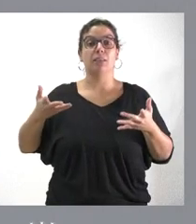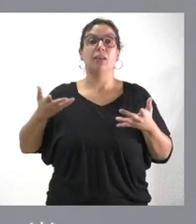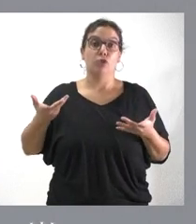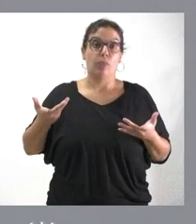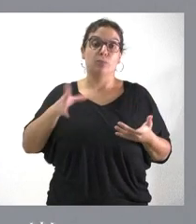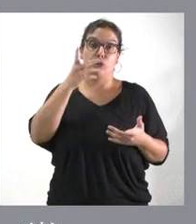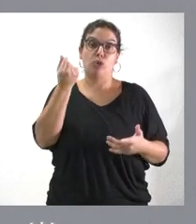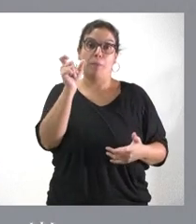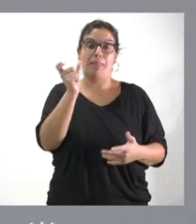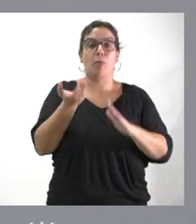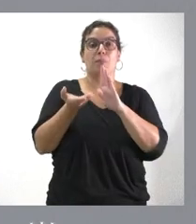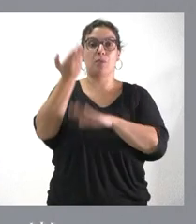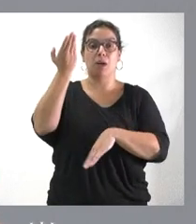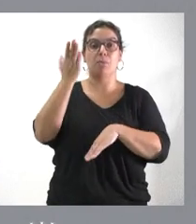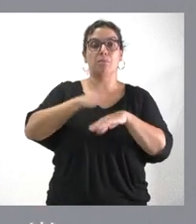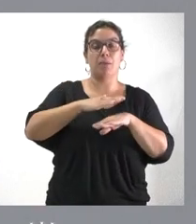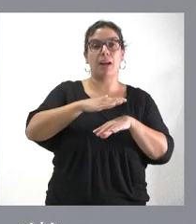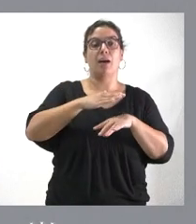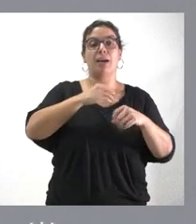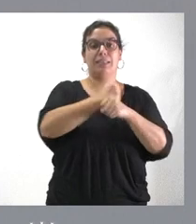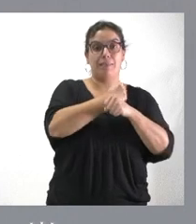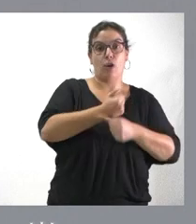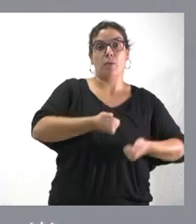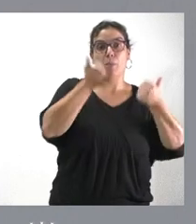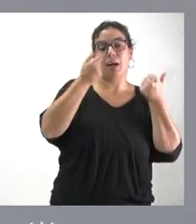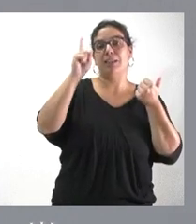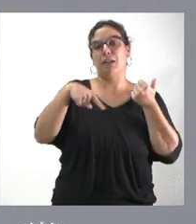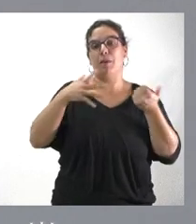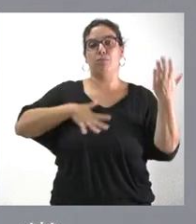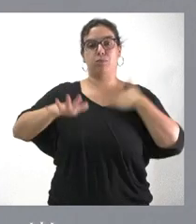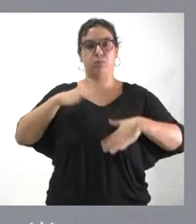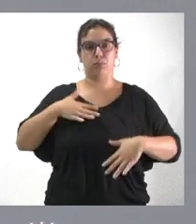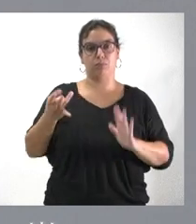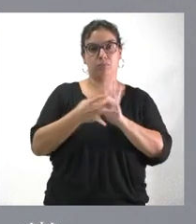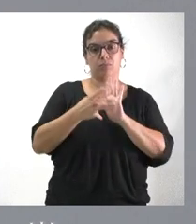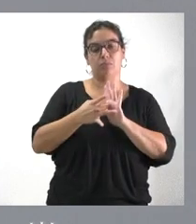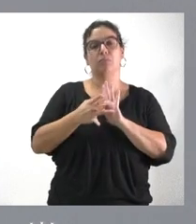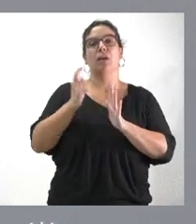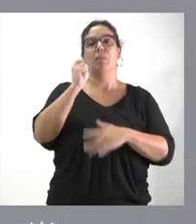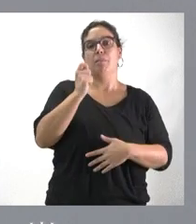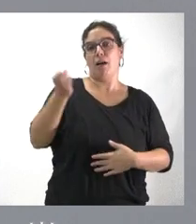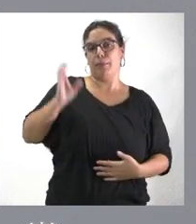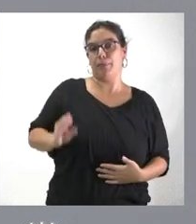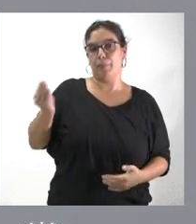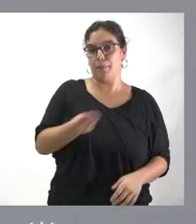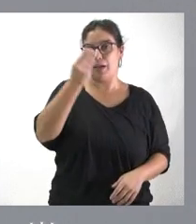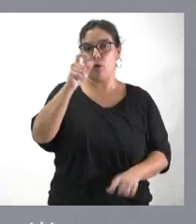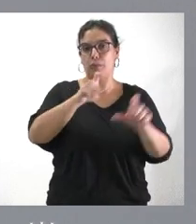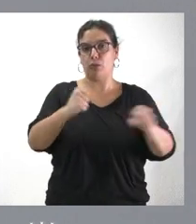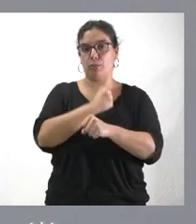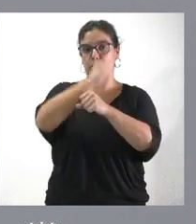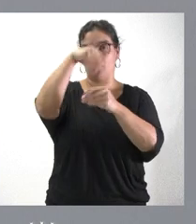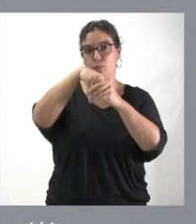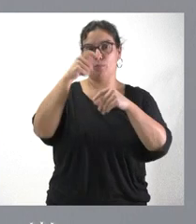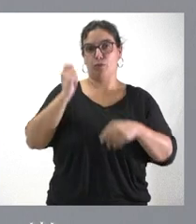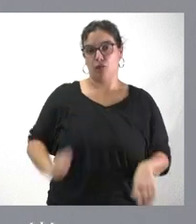aumentado, tanto por el número de llamadas como por la mejor cualificación y mejor retribución de los profesionales que atienden las mismas.